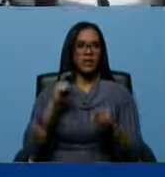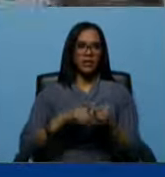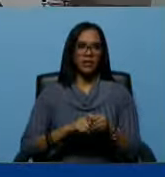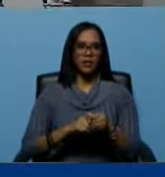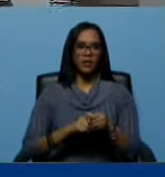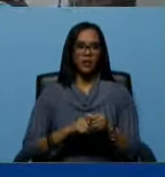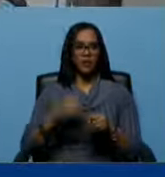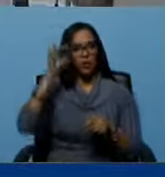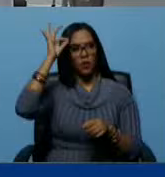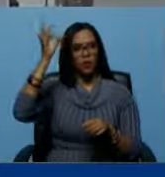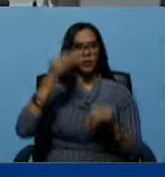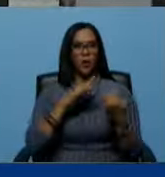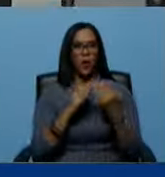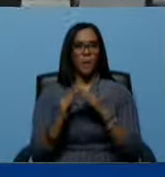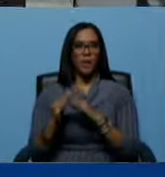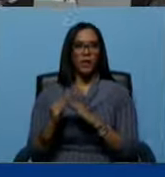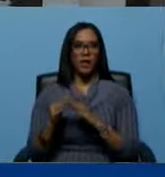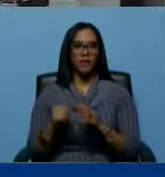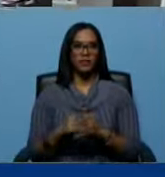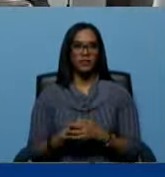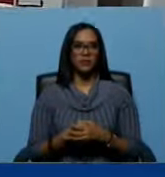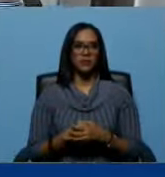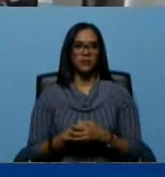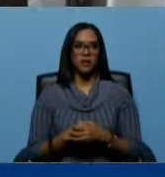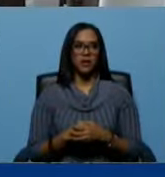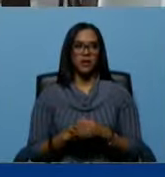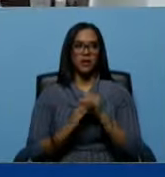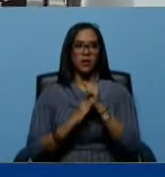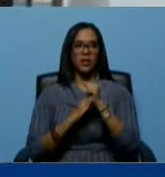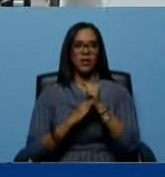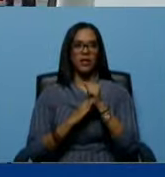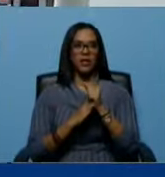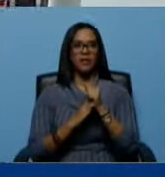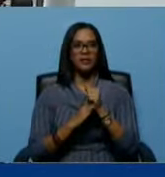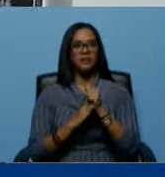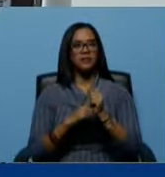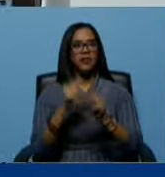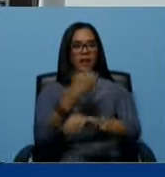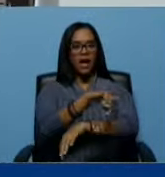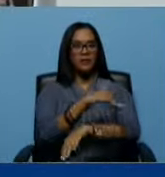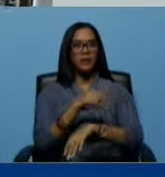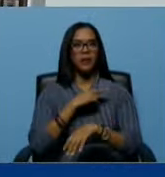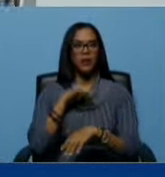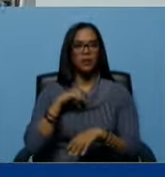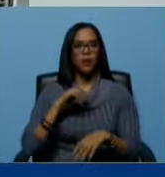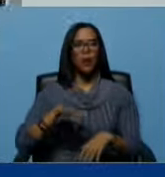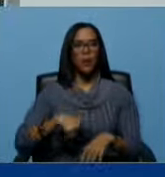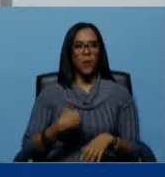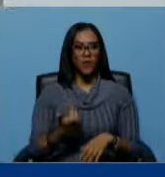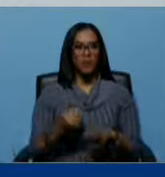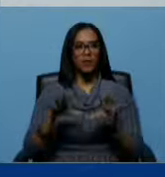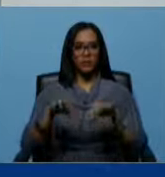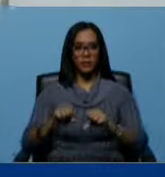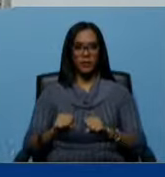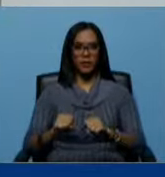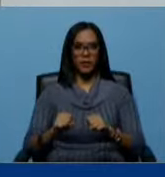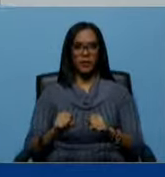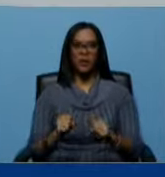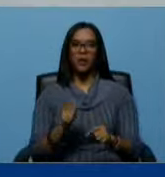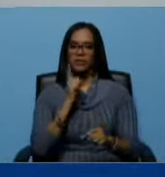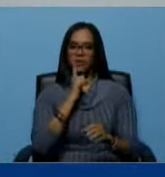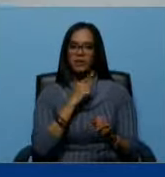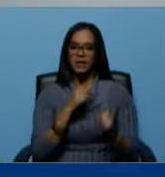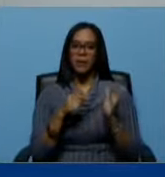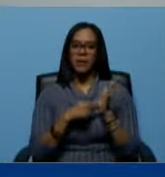consejos comunales y los líderes de calle para nosotros poder cubrir lo que se llama la deuda